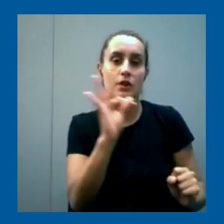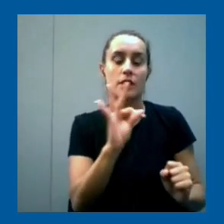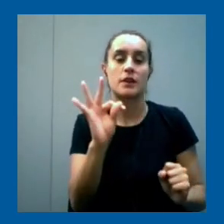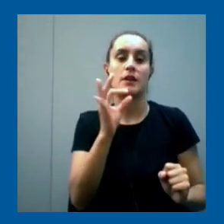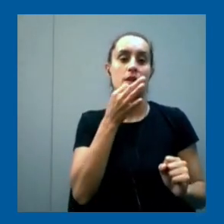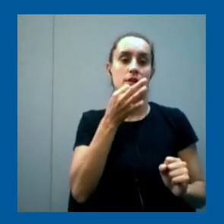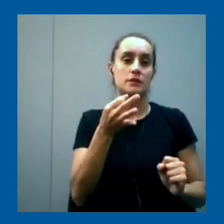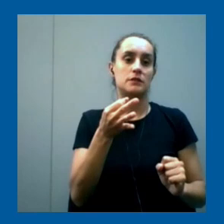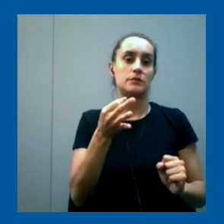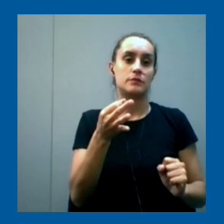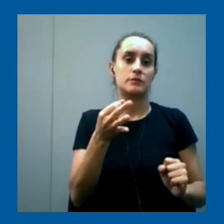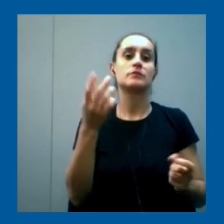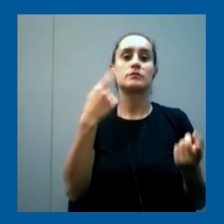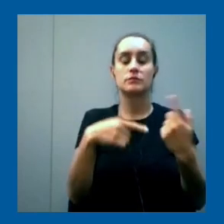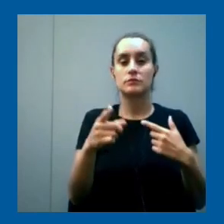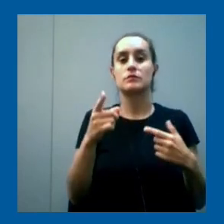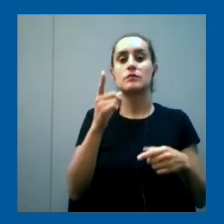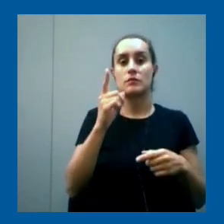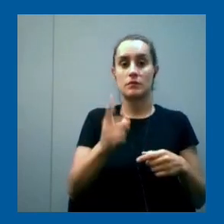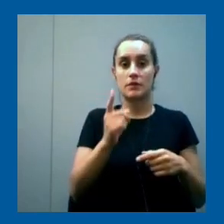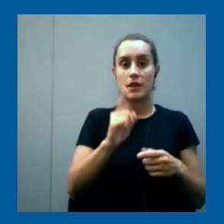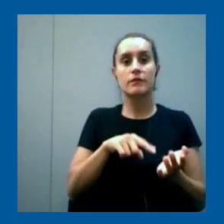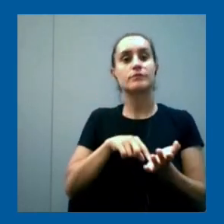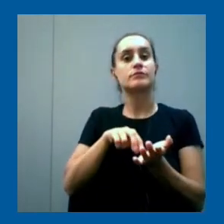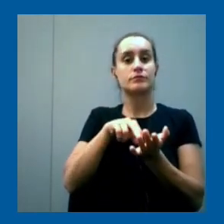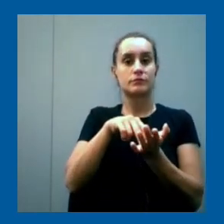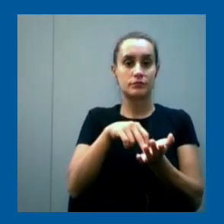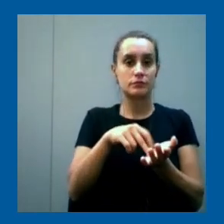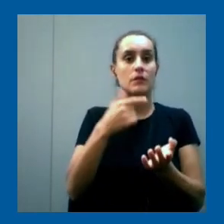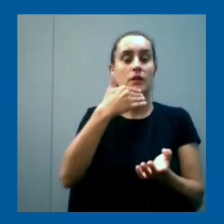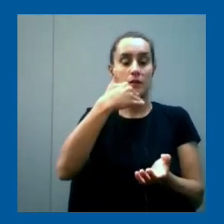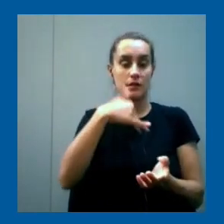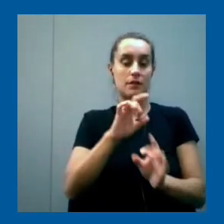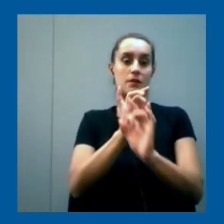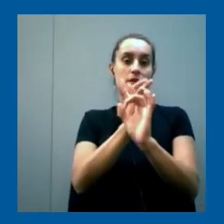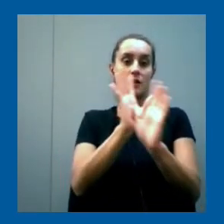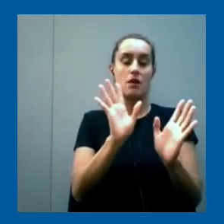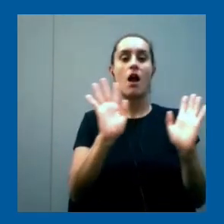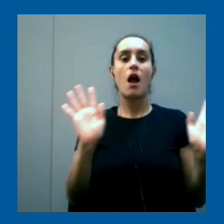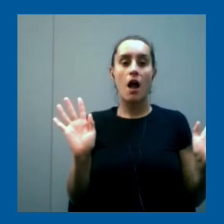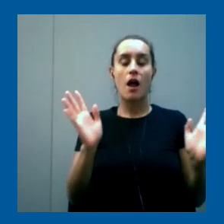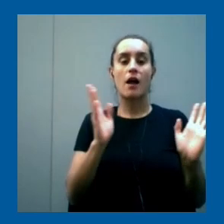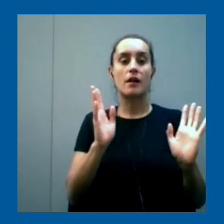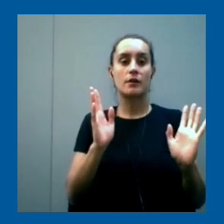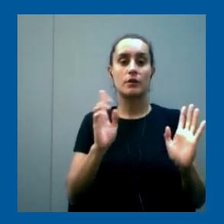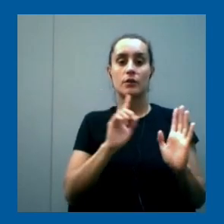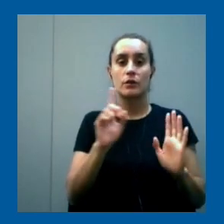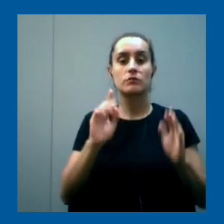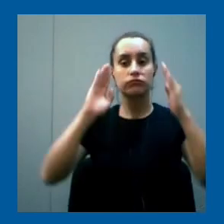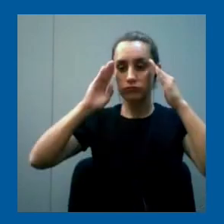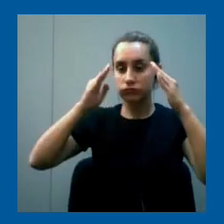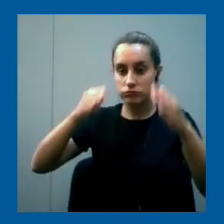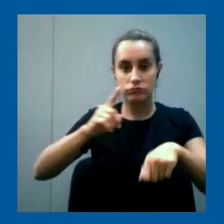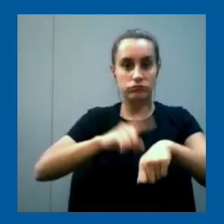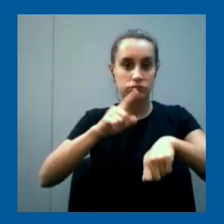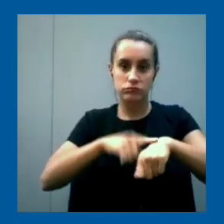que, digamos, que den ese primer paso y que entiendan que mucho depende solamente de poder dedicarle tiempo y esfuerzo